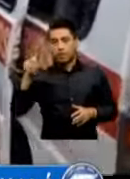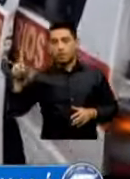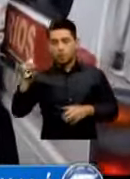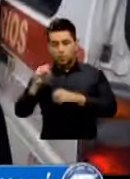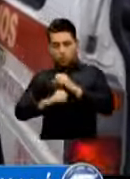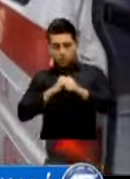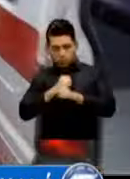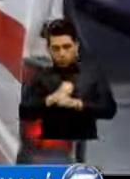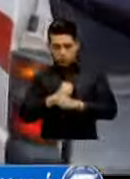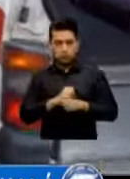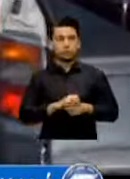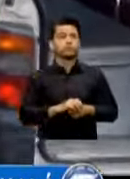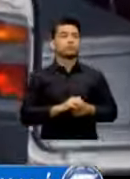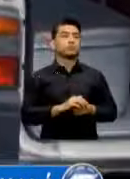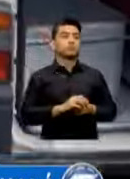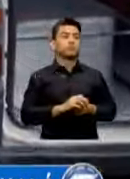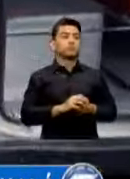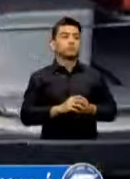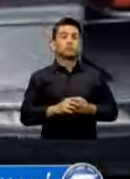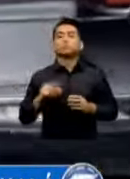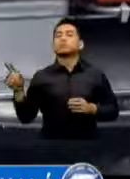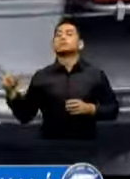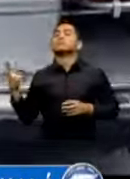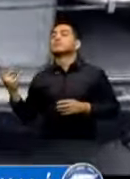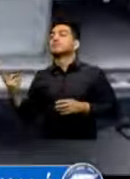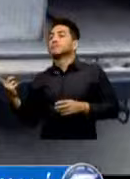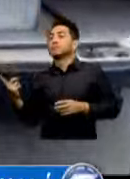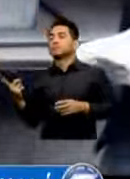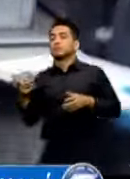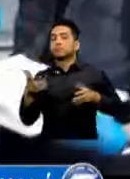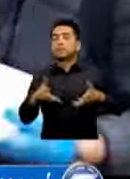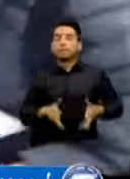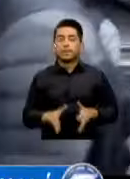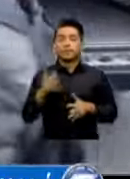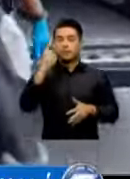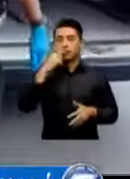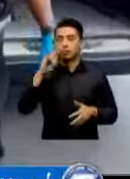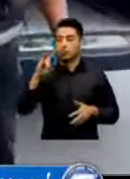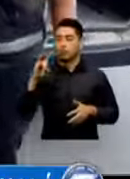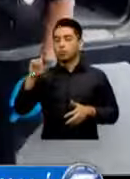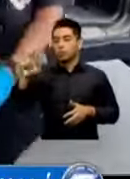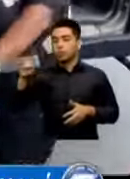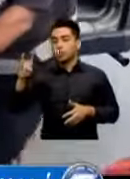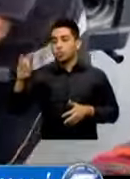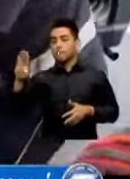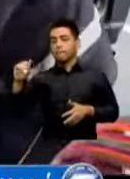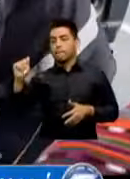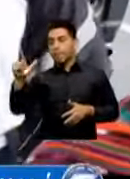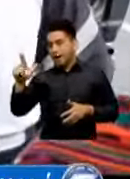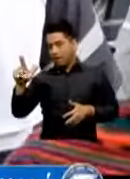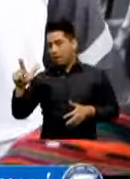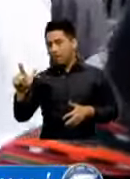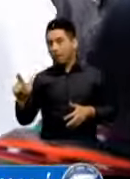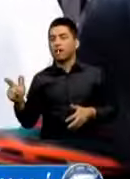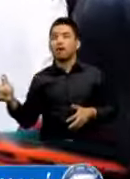Es Su Originario Sucubal Nahualá Pues La Causa De La Muerte